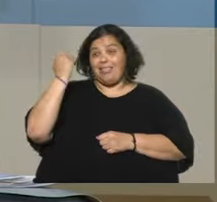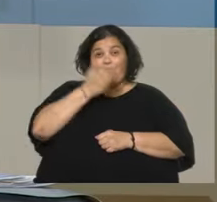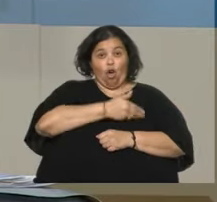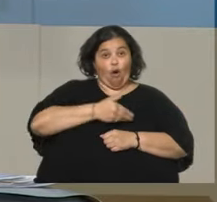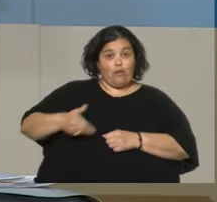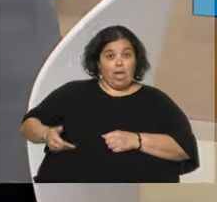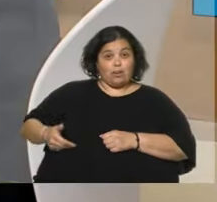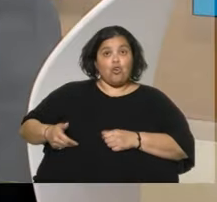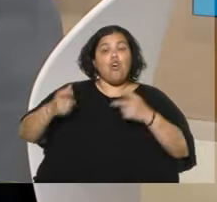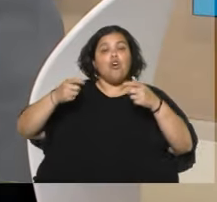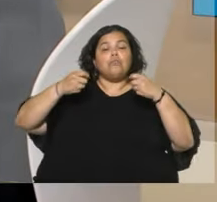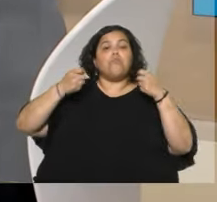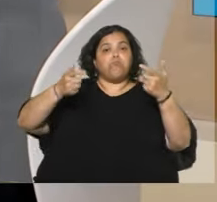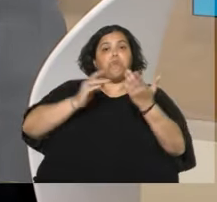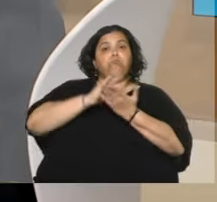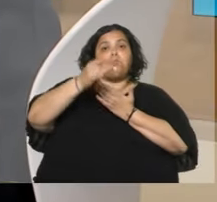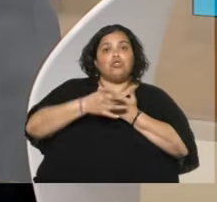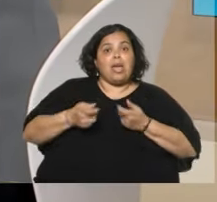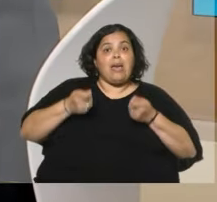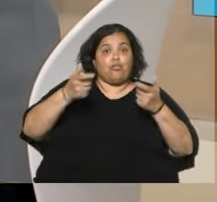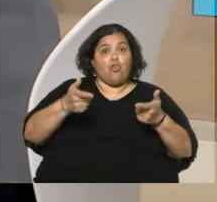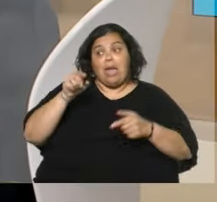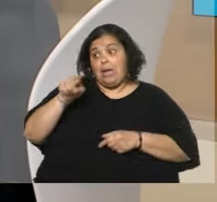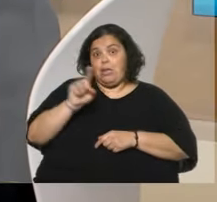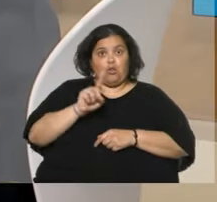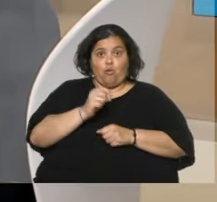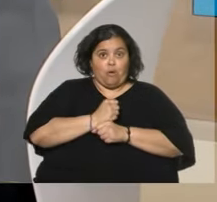en el gobierno anterior. Y ahí no salió, por alguna razón no salió. ¿Le explico?